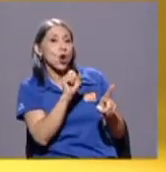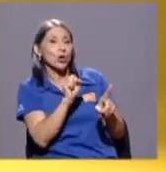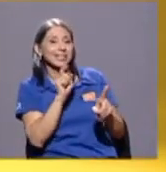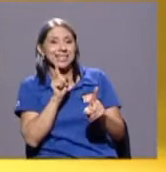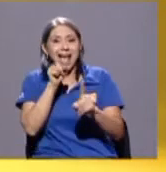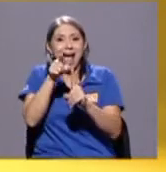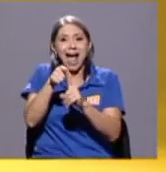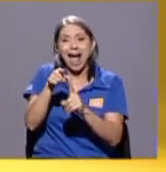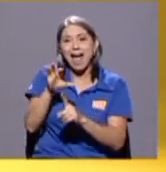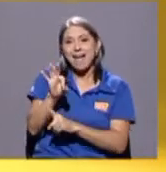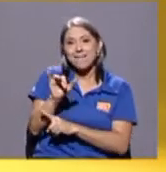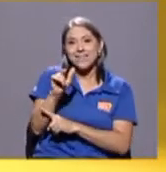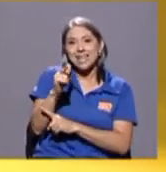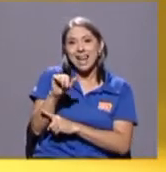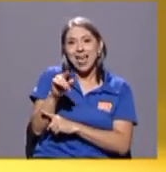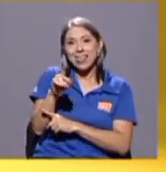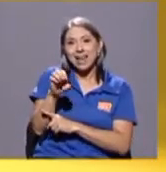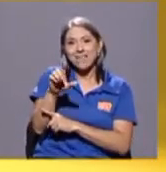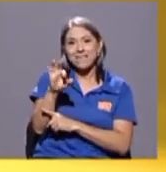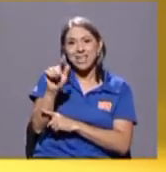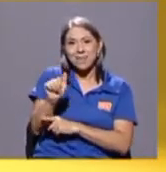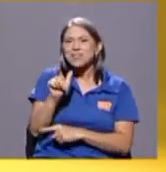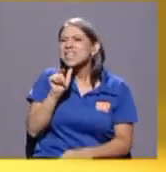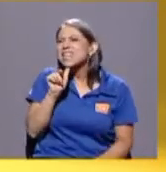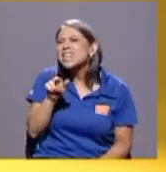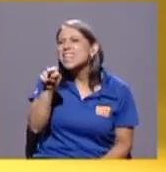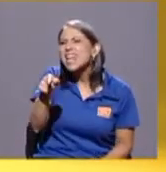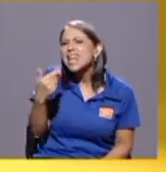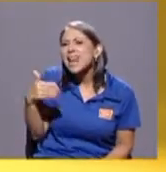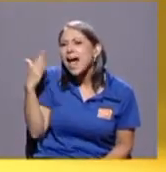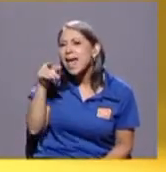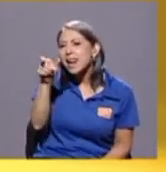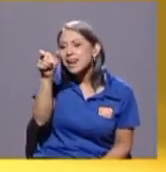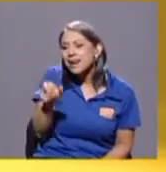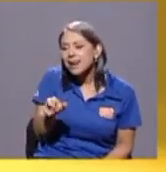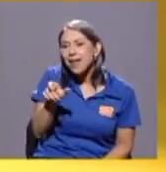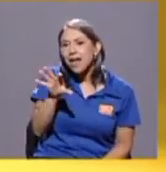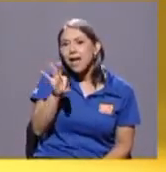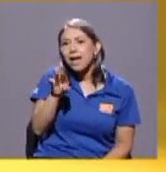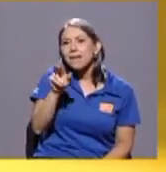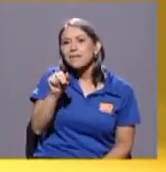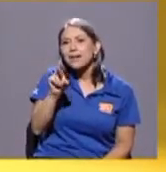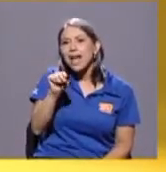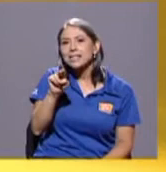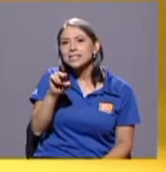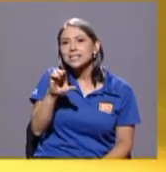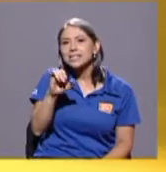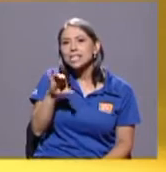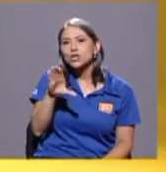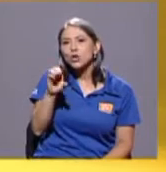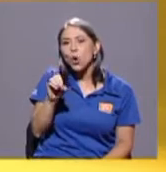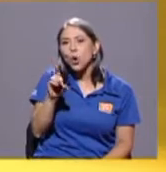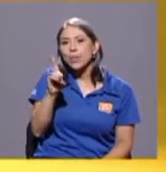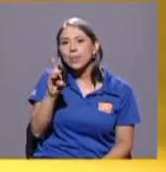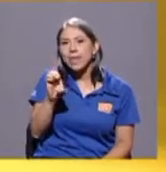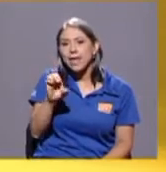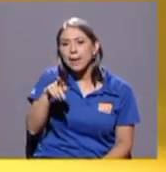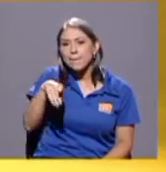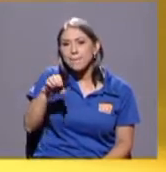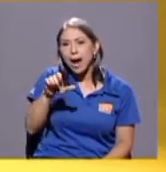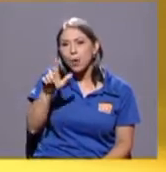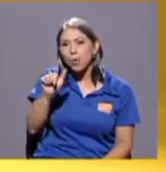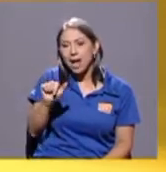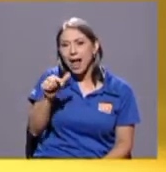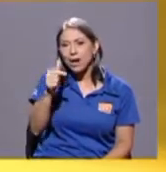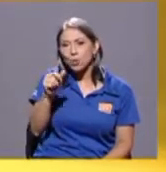Francisco de Paula Gutiérrez, lo habían convencido y